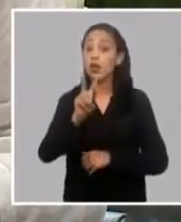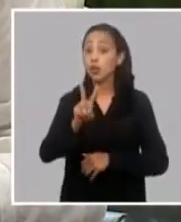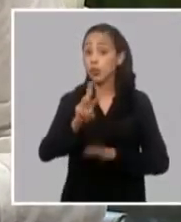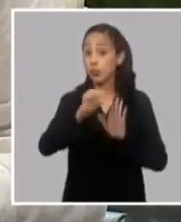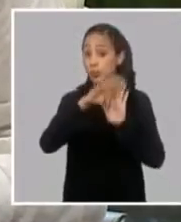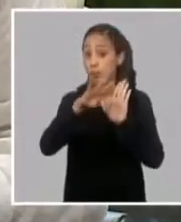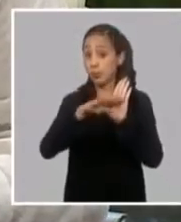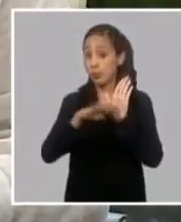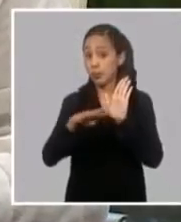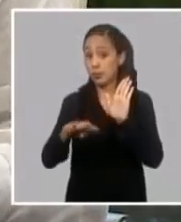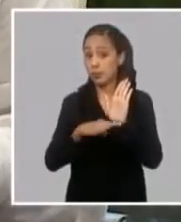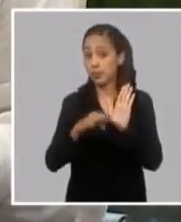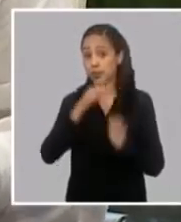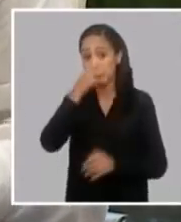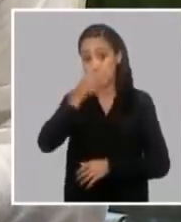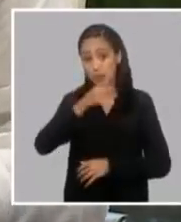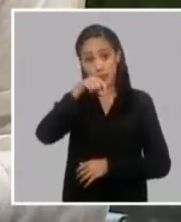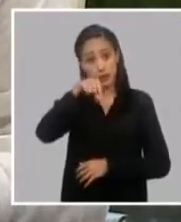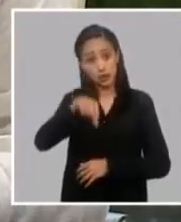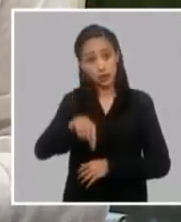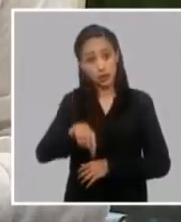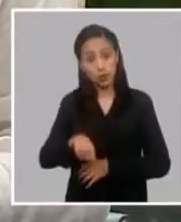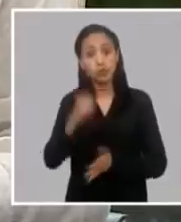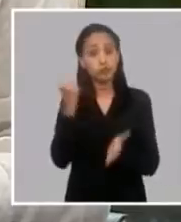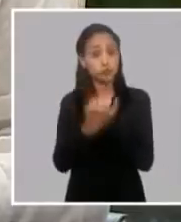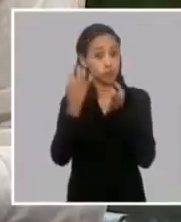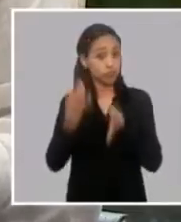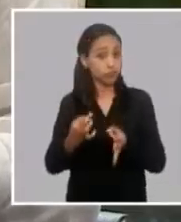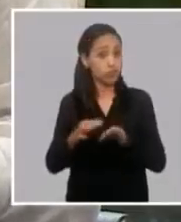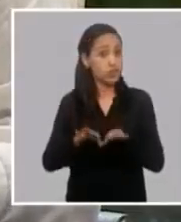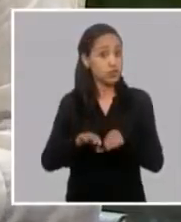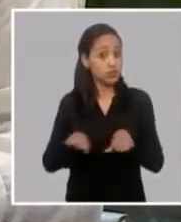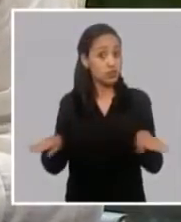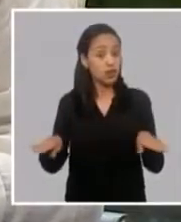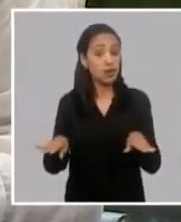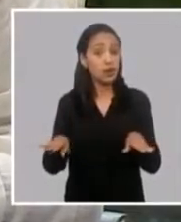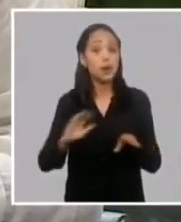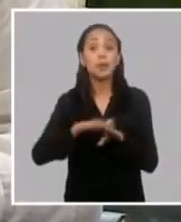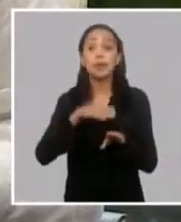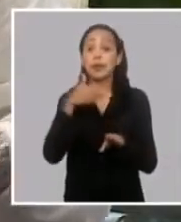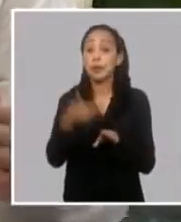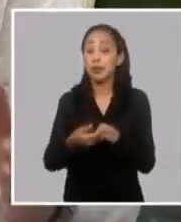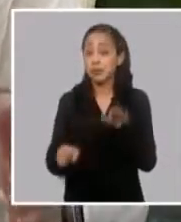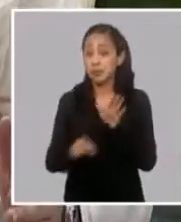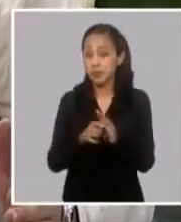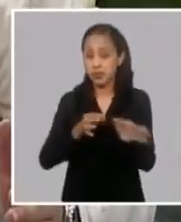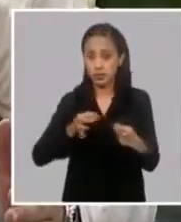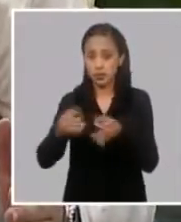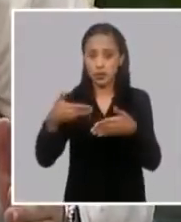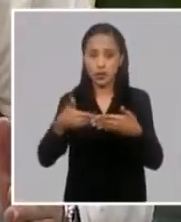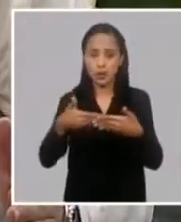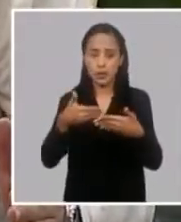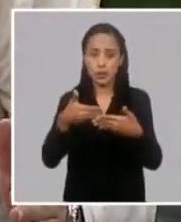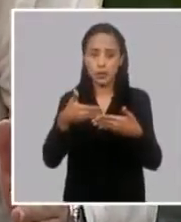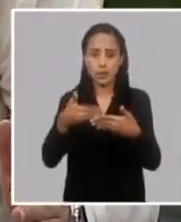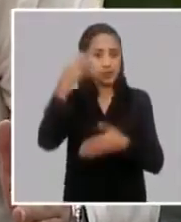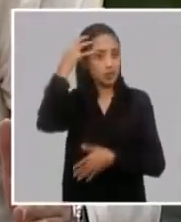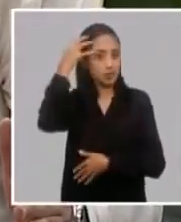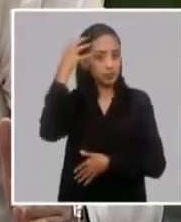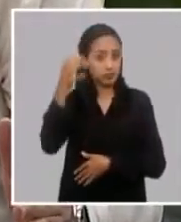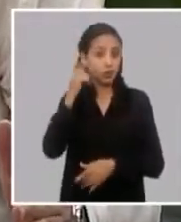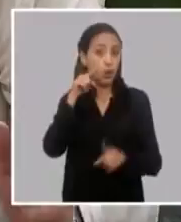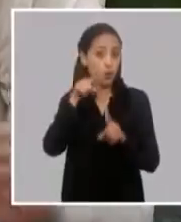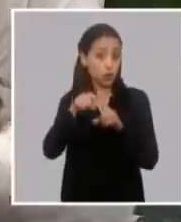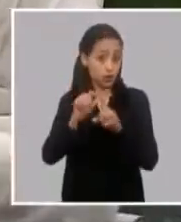que vamos a referirnos hoy que hemos aprobado ya para su implementación en la empresa estatal precisamente con ese